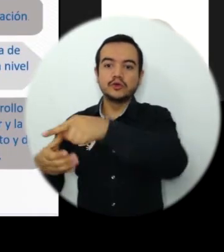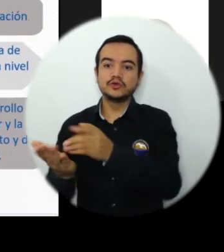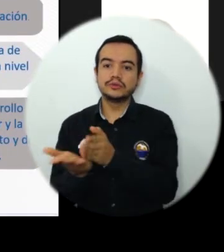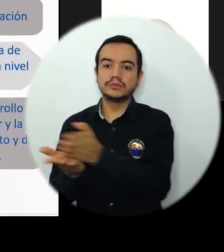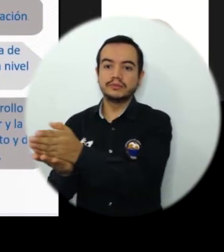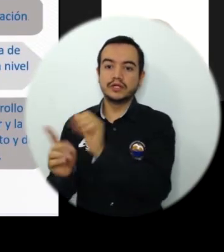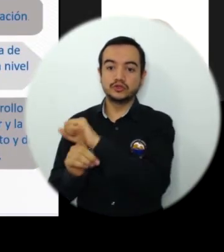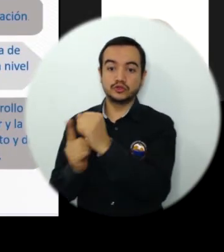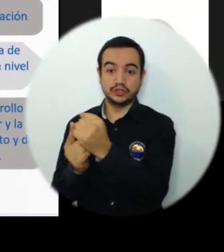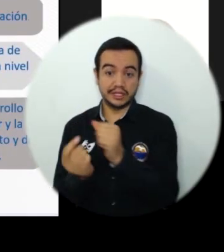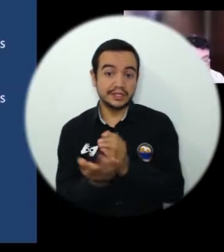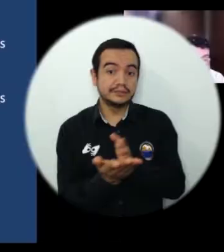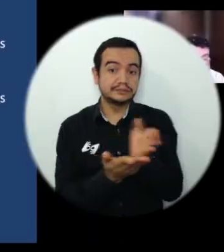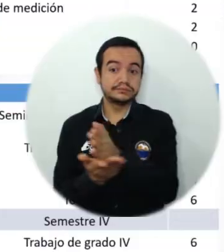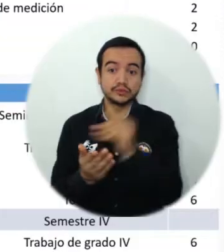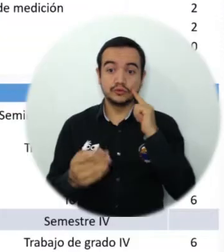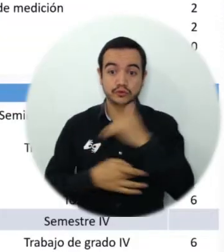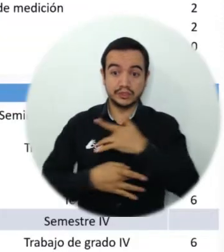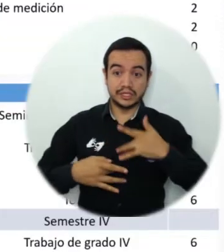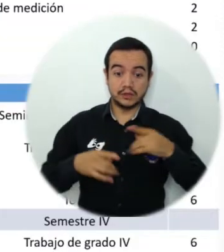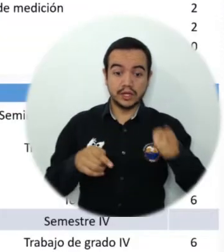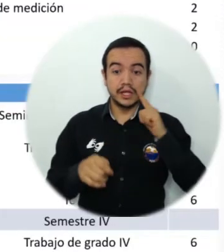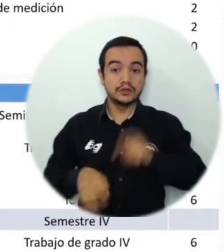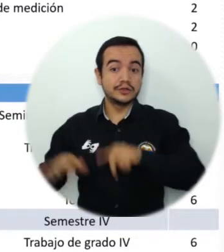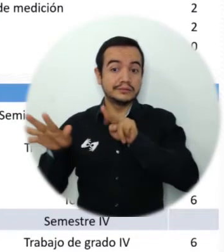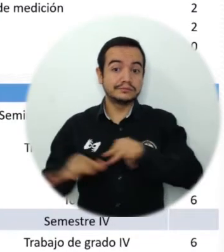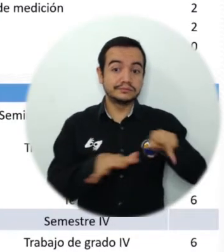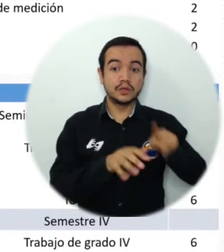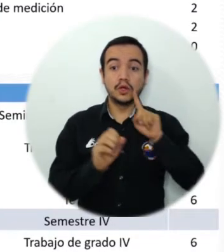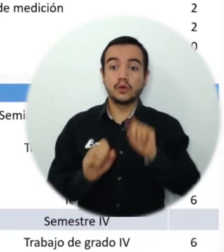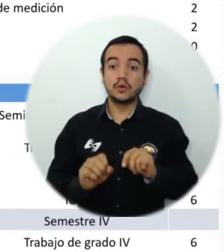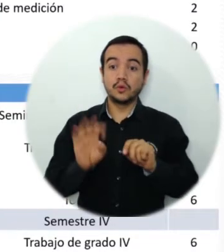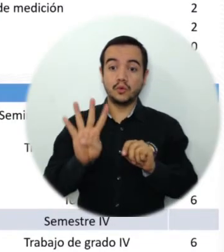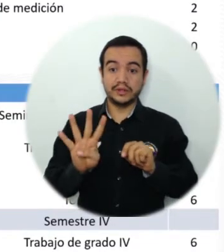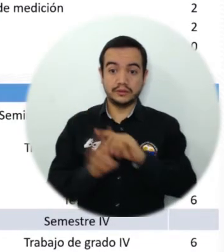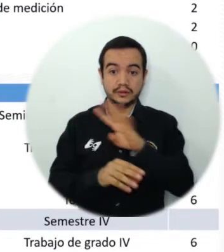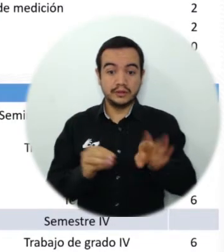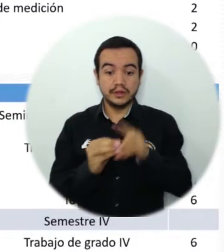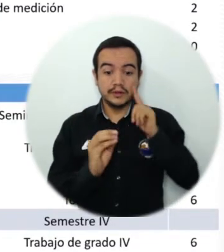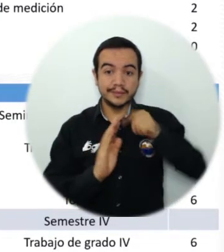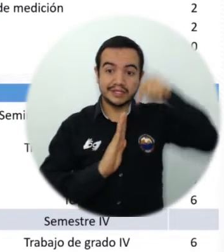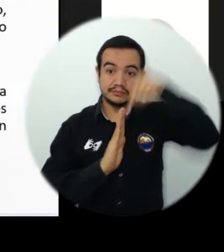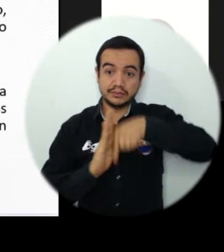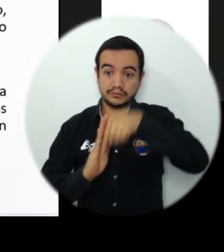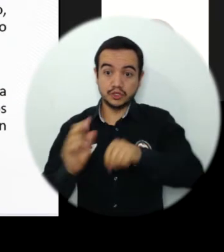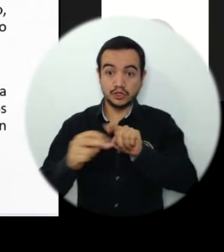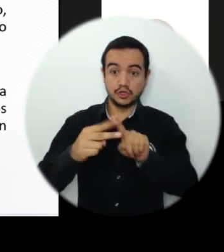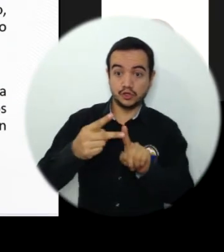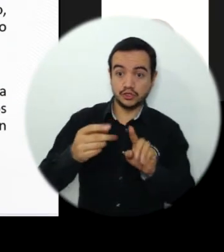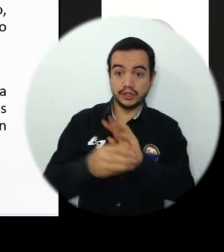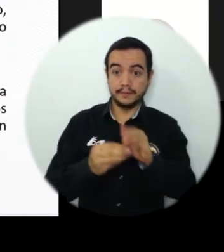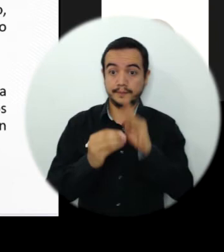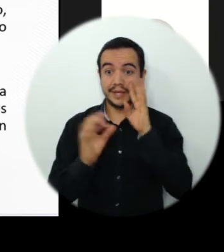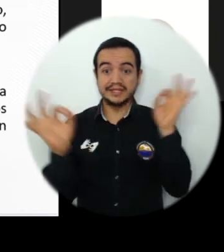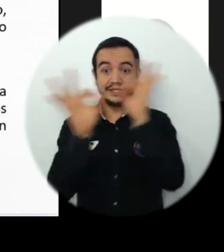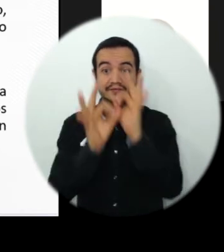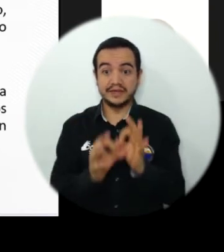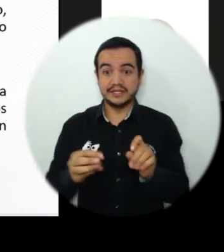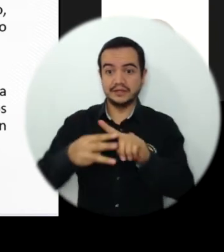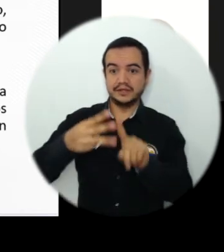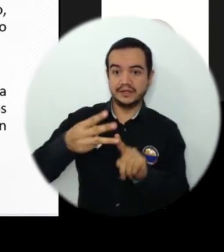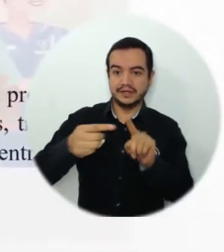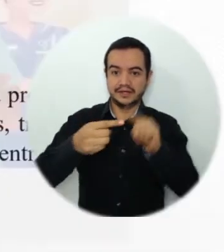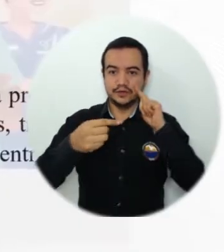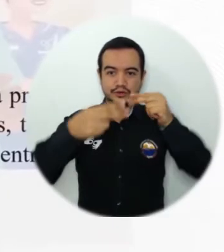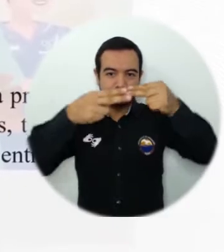áreas social y de la salud consta de cuatro semestres académicos, dos componentes de profundización y profesionalización y tres énfasis, diversidad y